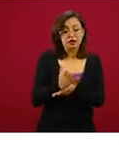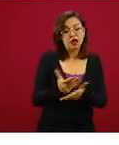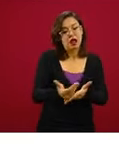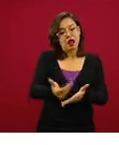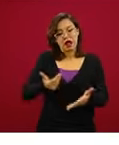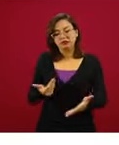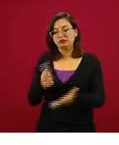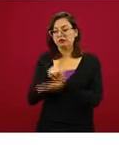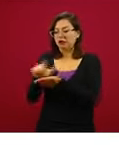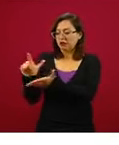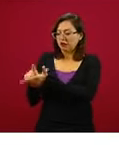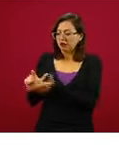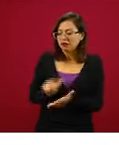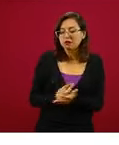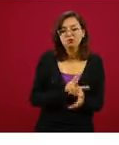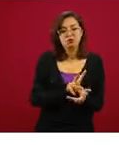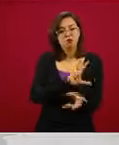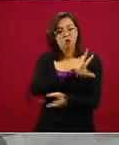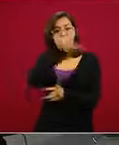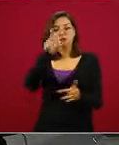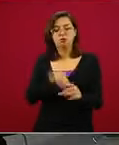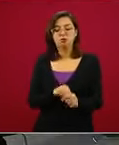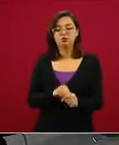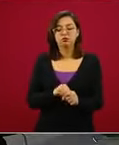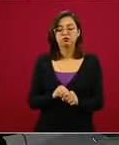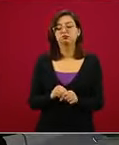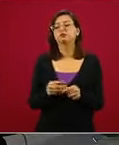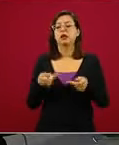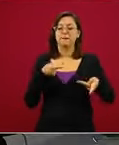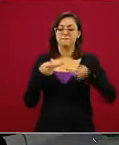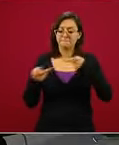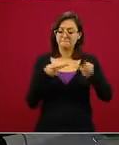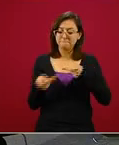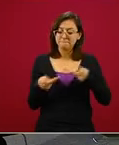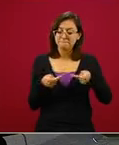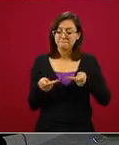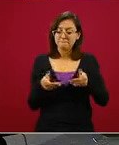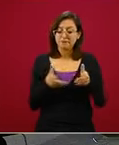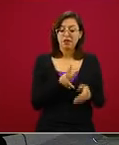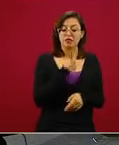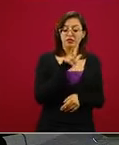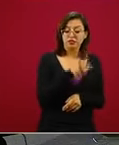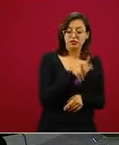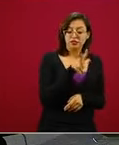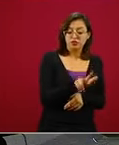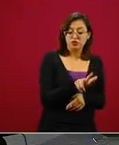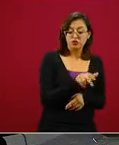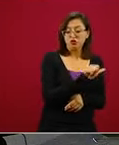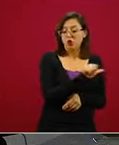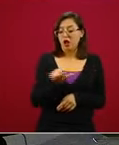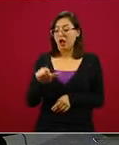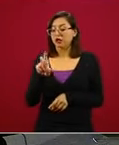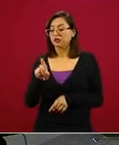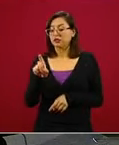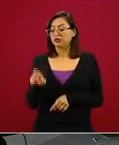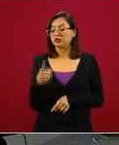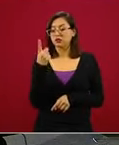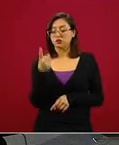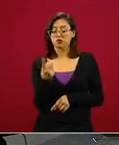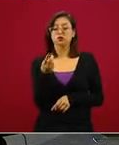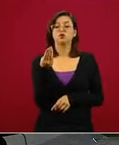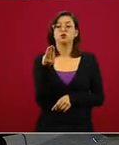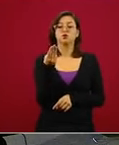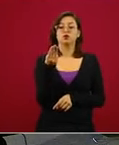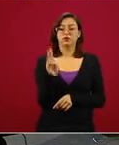laborales. Esta etapa de preparación va a correr entre el 18 y el 31 de mayo.